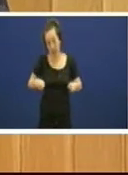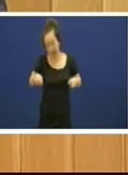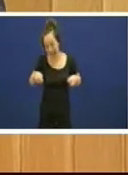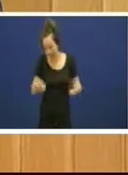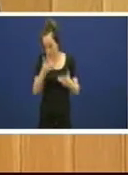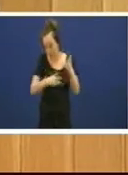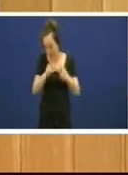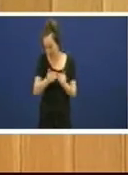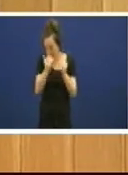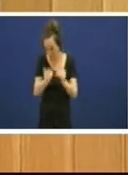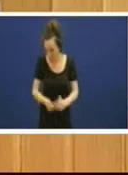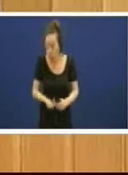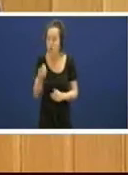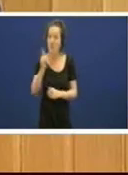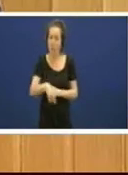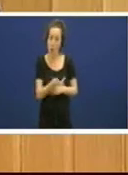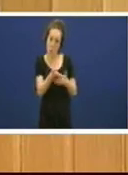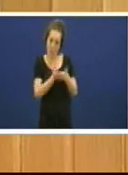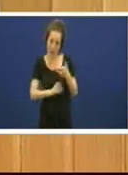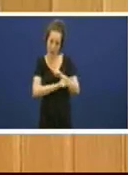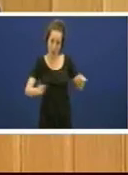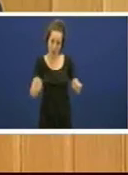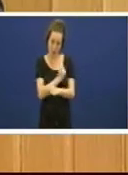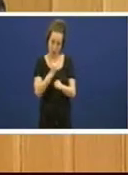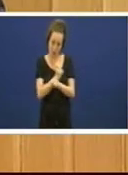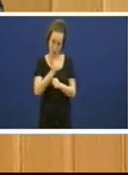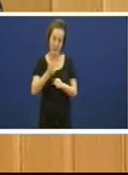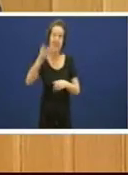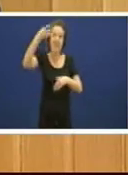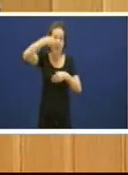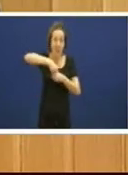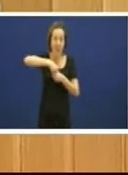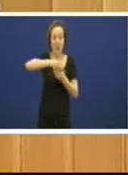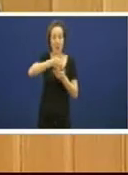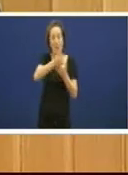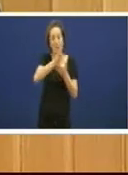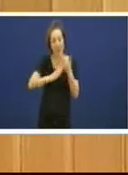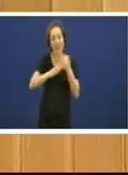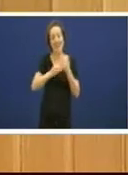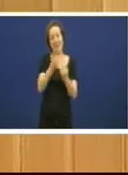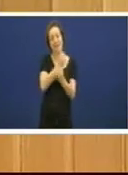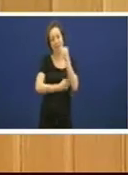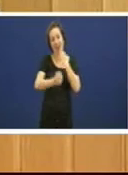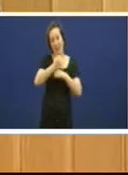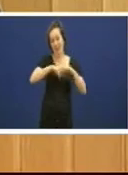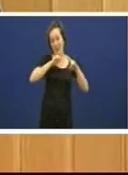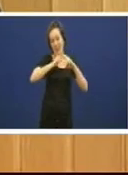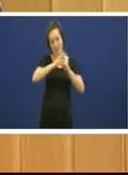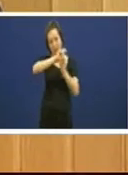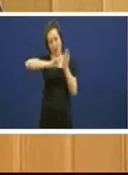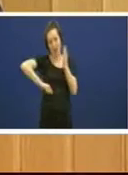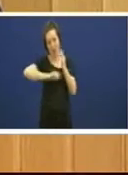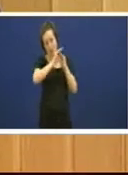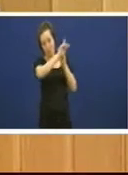hai unha parte dos empregados que traballaban na Caixa na parte financeira que estaban contratados pola Caixa digamos fundación que